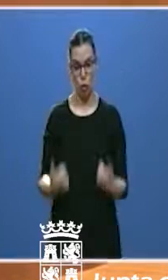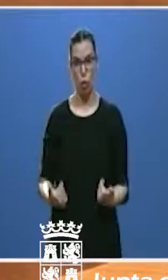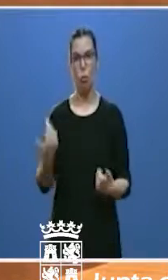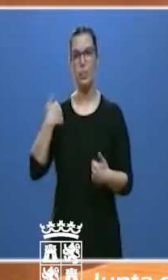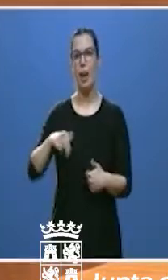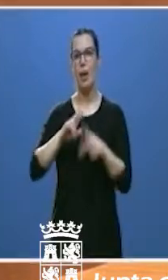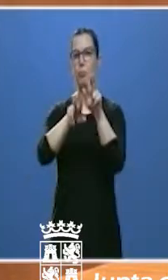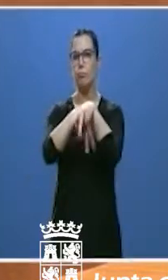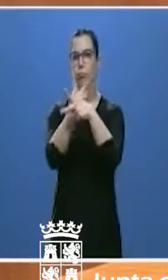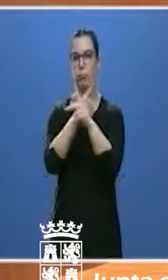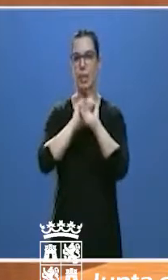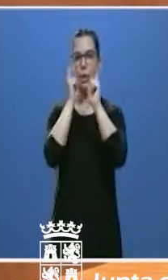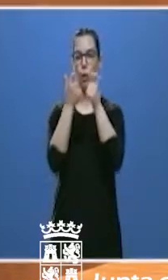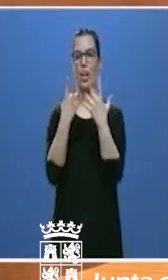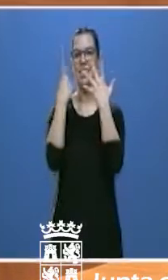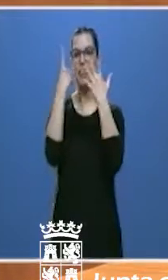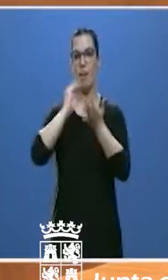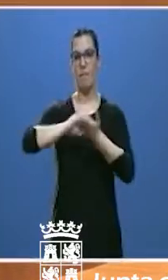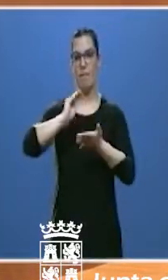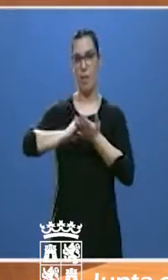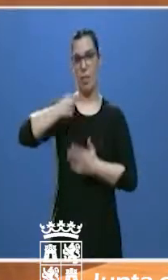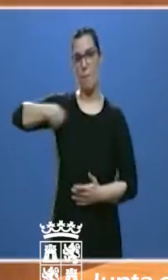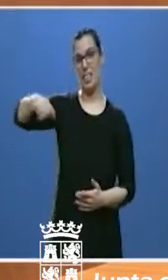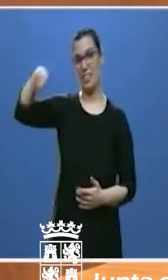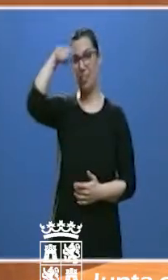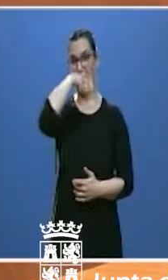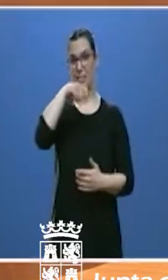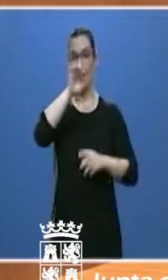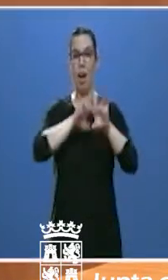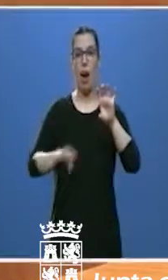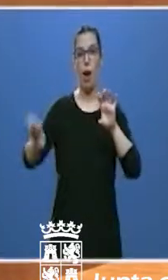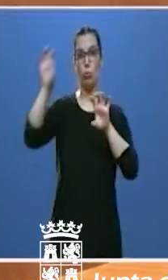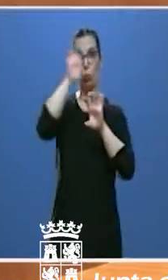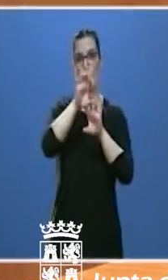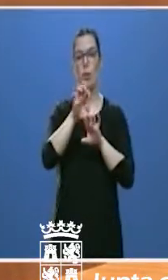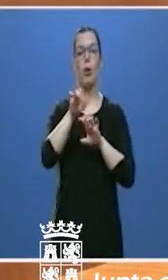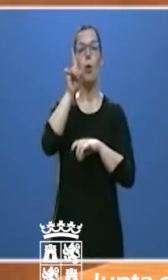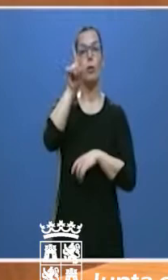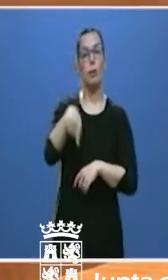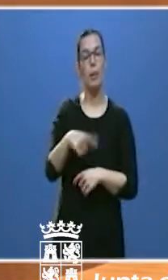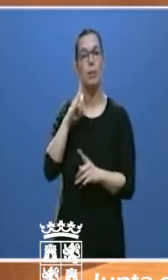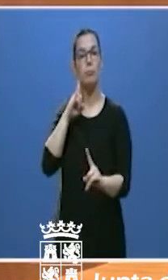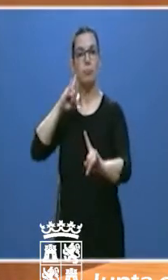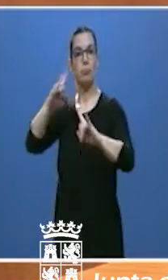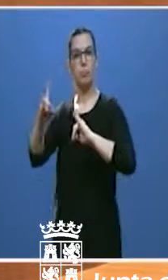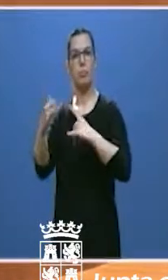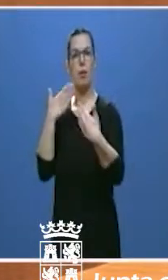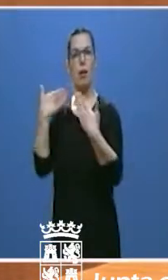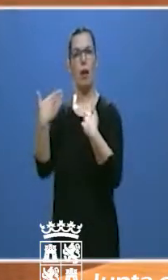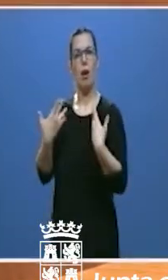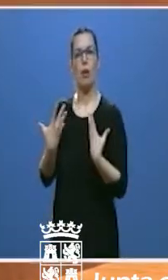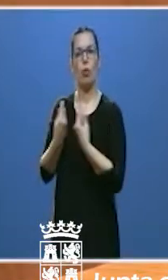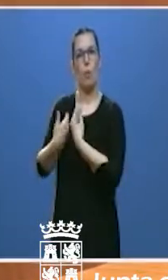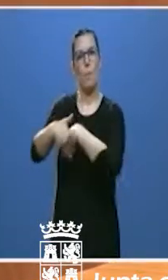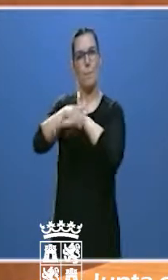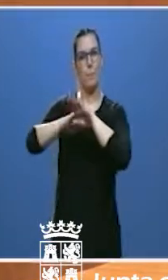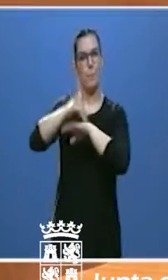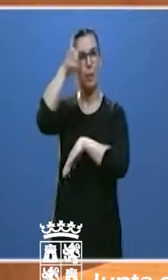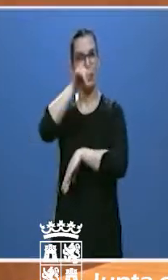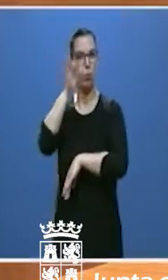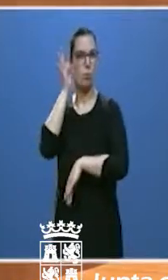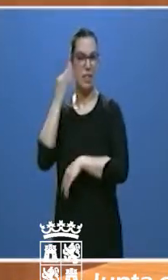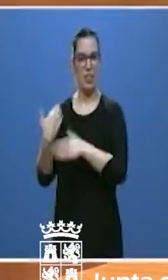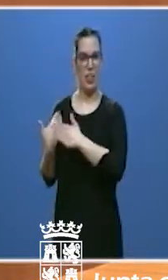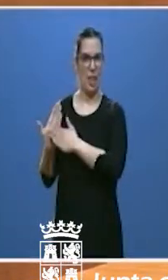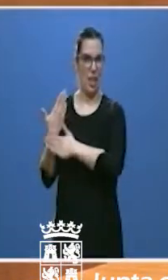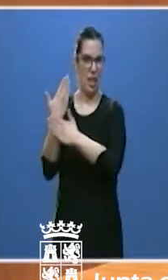videoconferencias de presidentes autonómicos, en conversaciones telefónicas mantenidas con ministros y ministras a lo